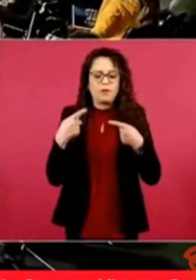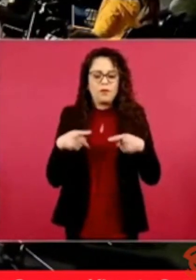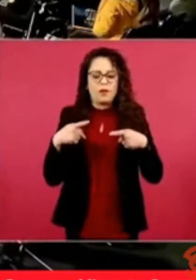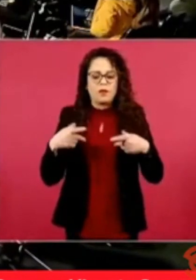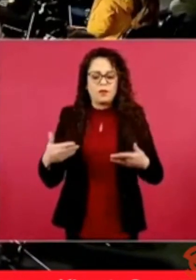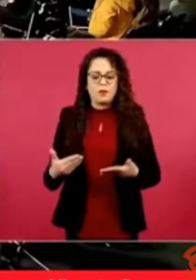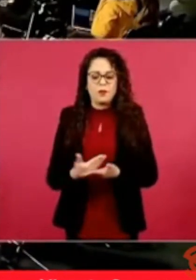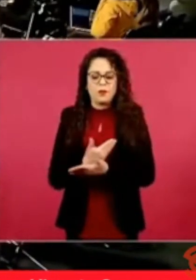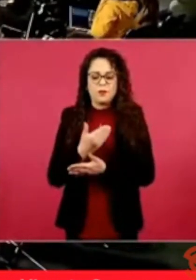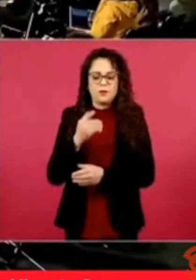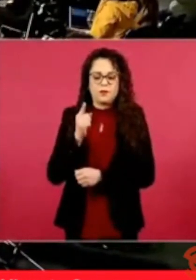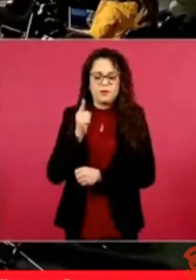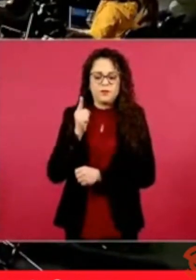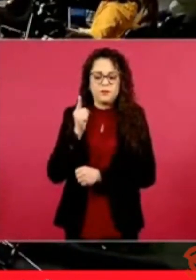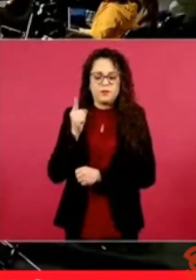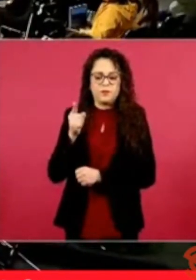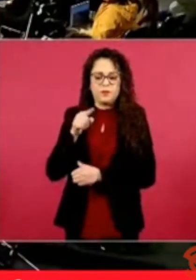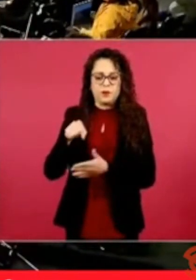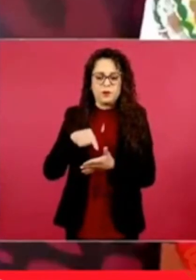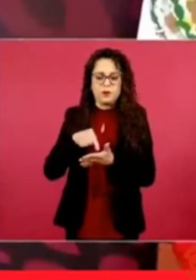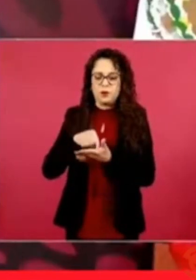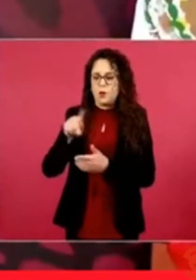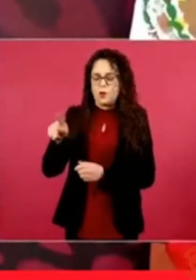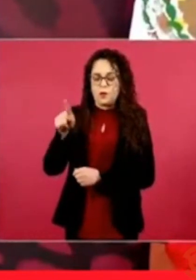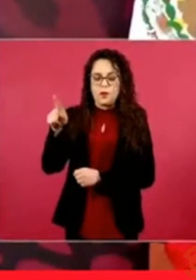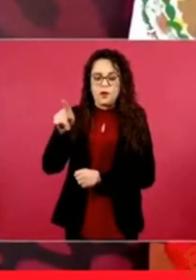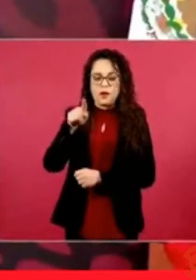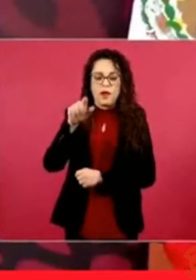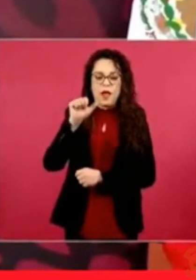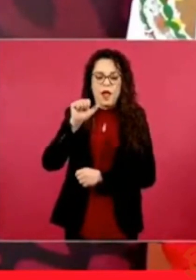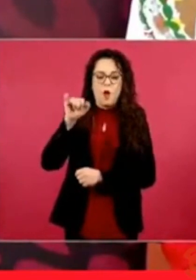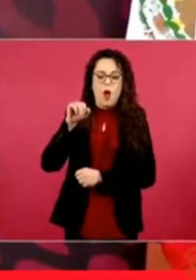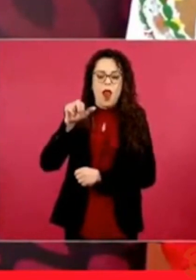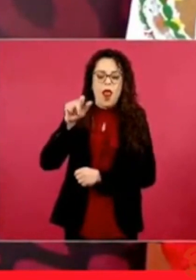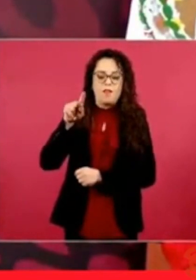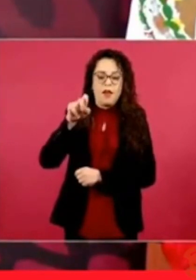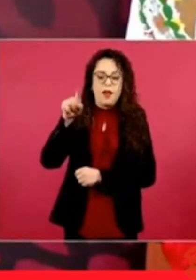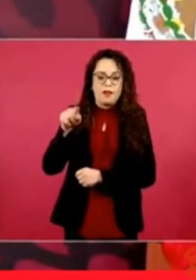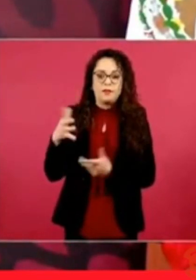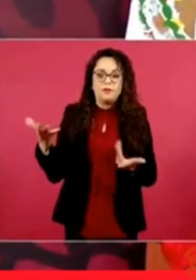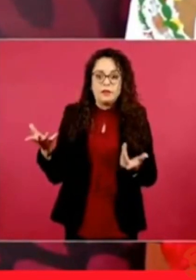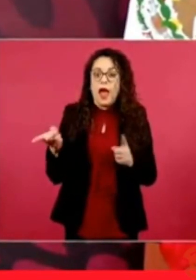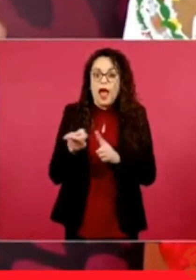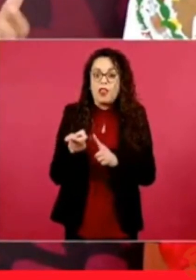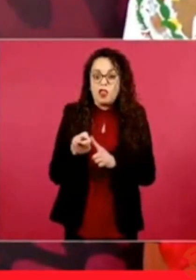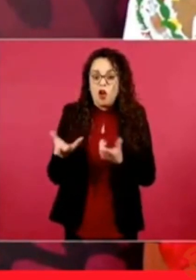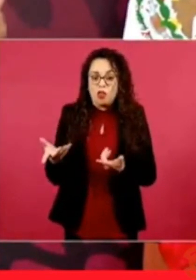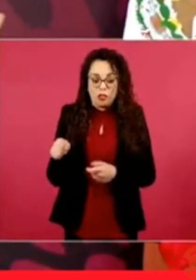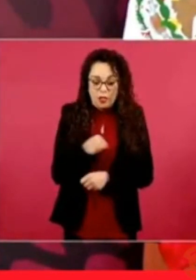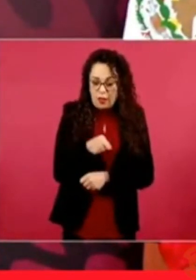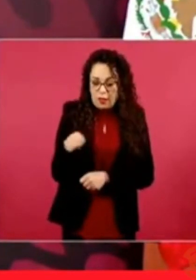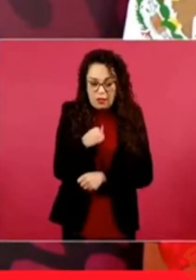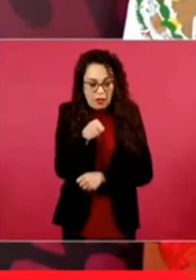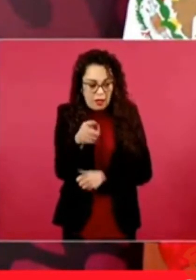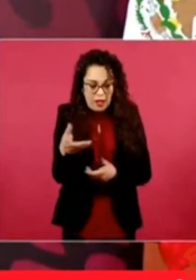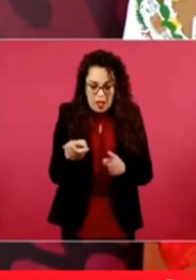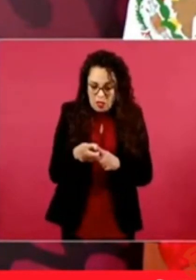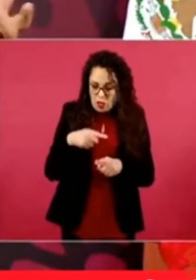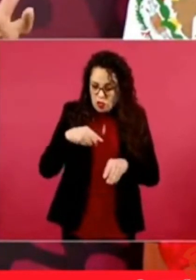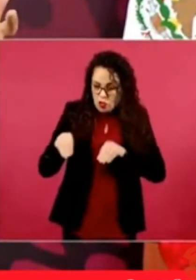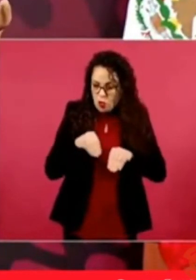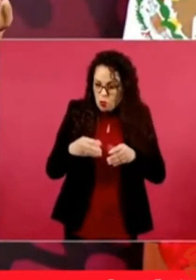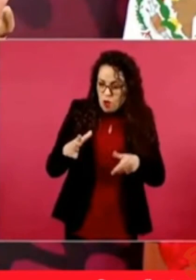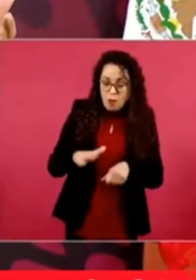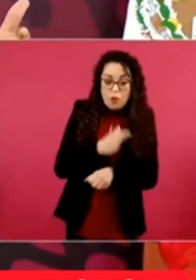Juan Álvarez, como es tan cheta, está tan angosta y no hay para dónde hacerse, como ya es el momento de definiciones por la